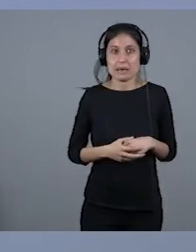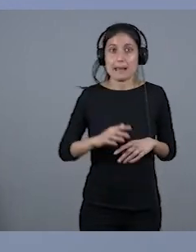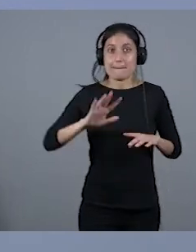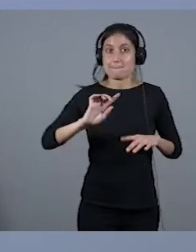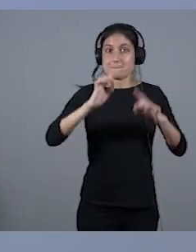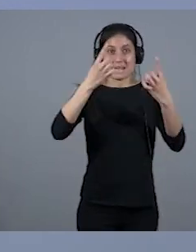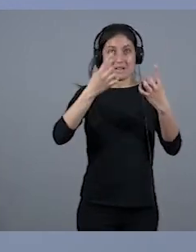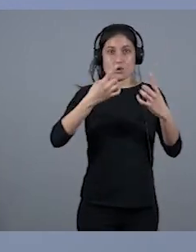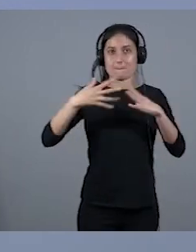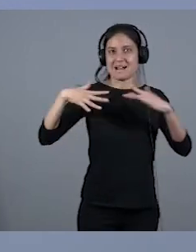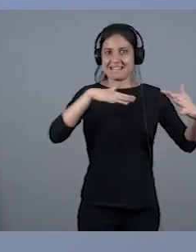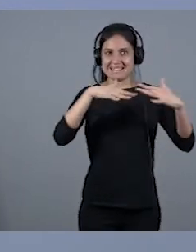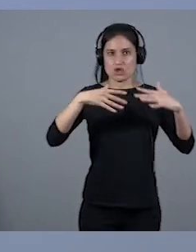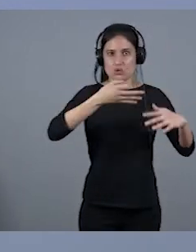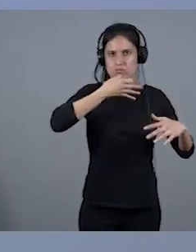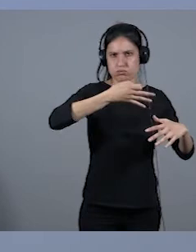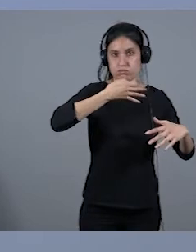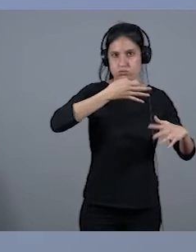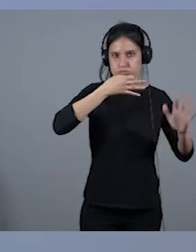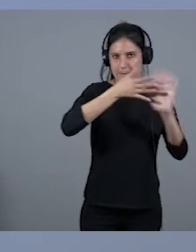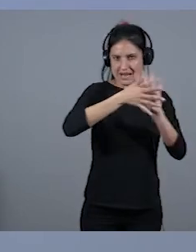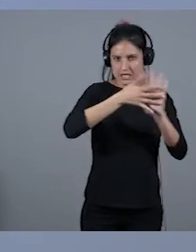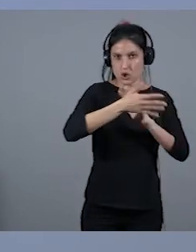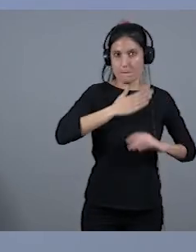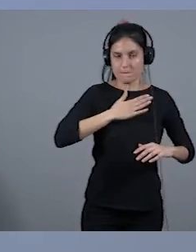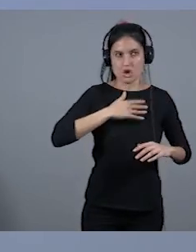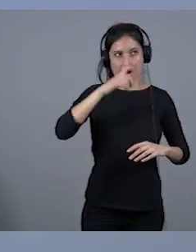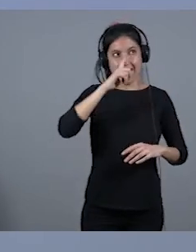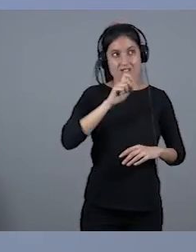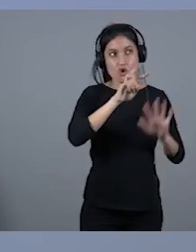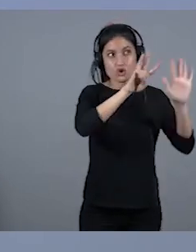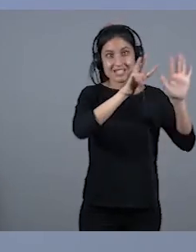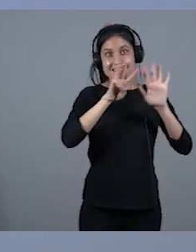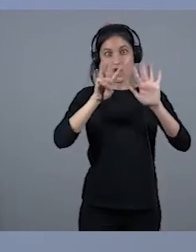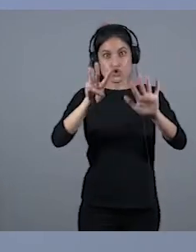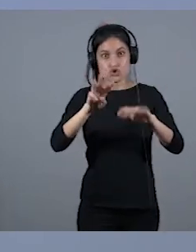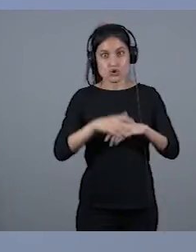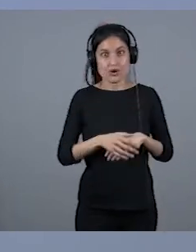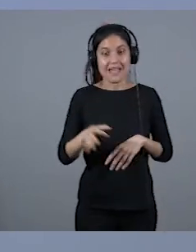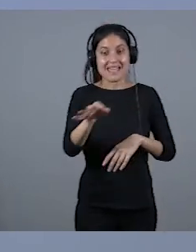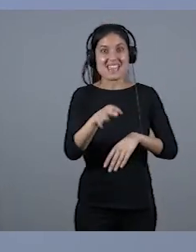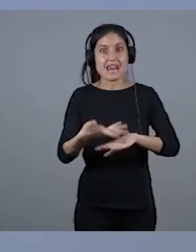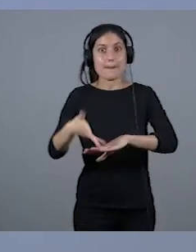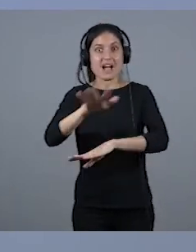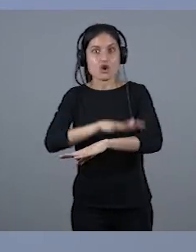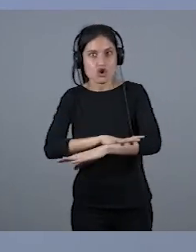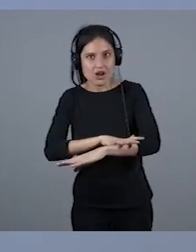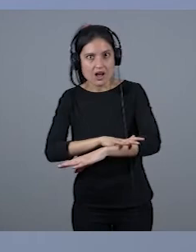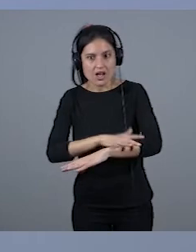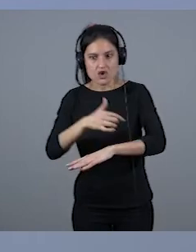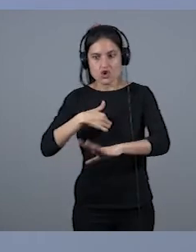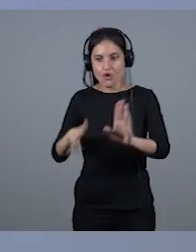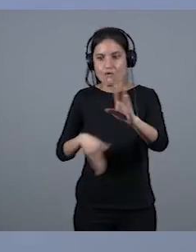de un partido, de fútbol, y dije, Dios mío, año 88, en Mallorca, y yo estoy narrando fútbol,